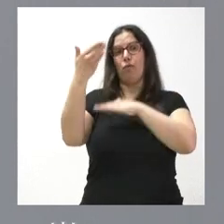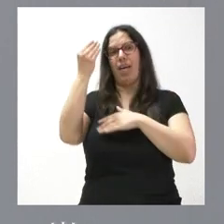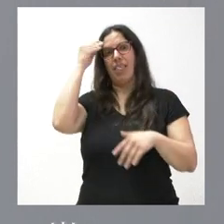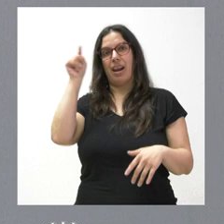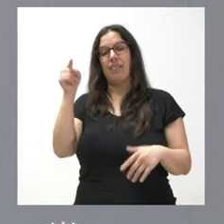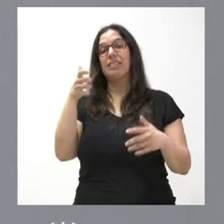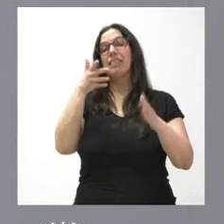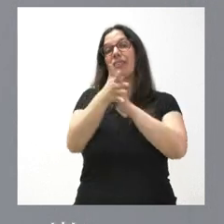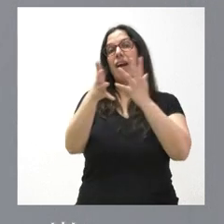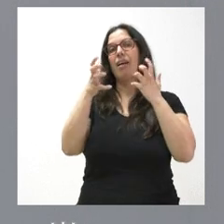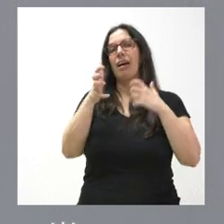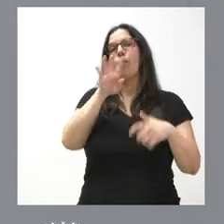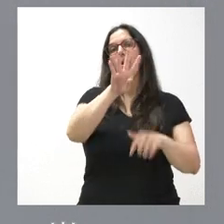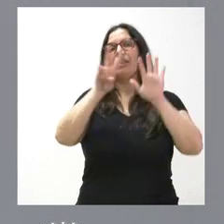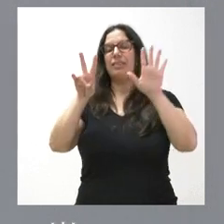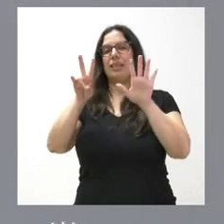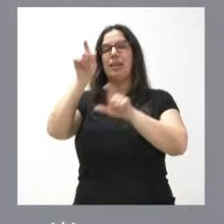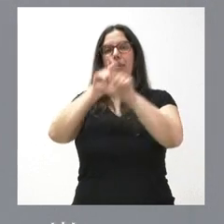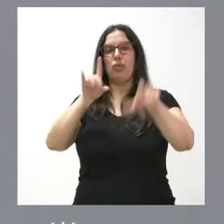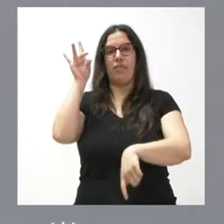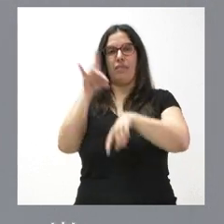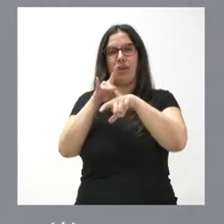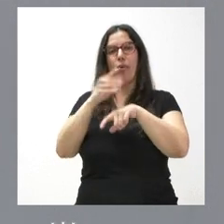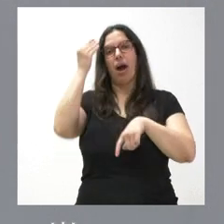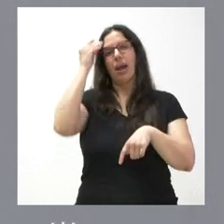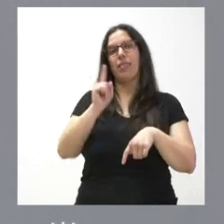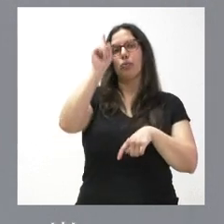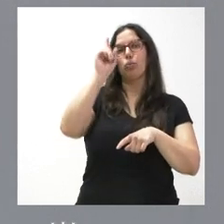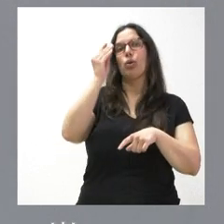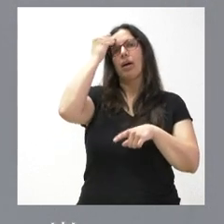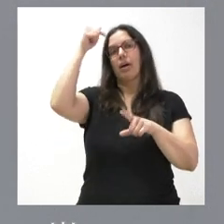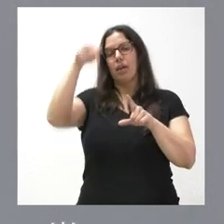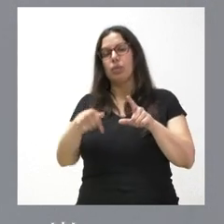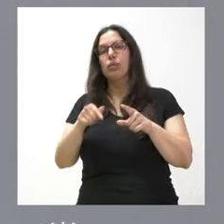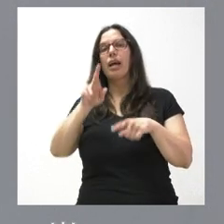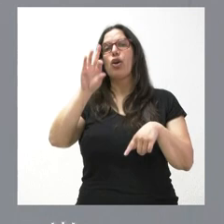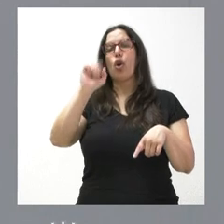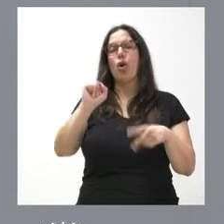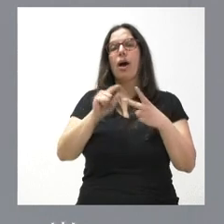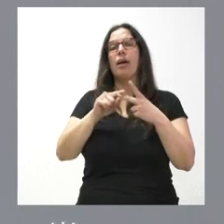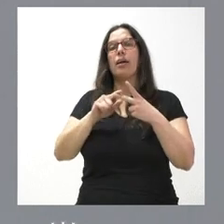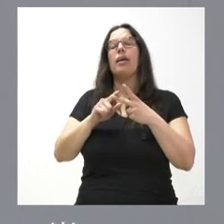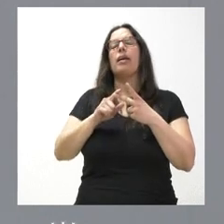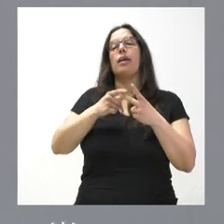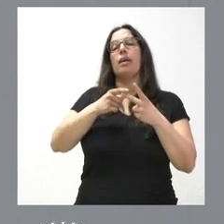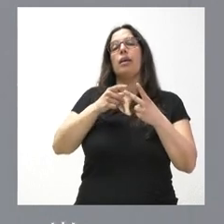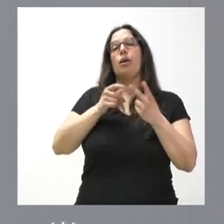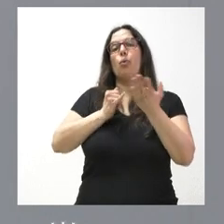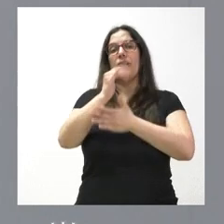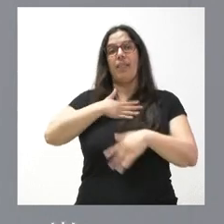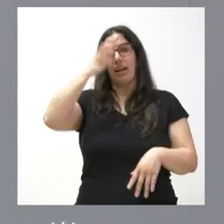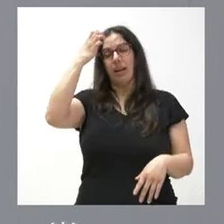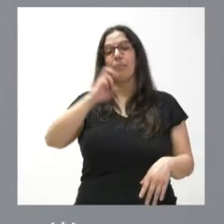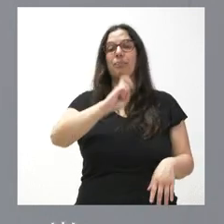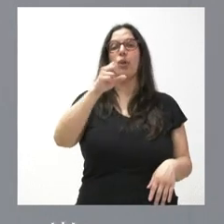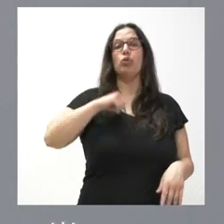pacientes en las zonas básicas de salud de Aranda Norte, Aranda Sur, Roa de Duero y Huerta de Rey. En el Hospital Río